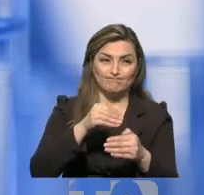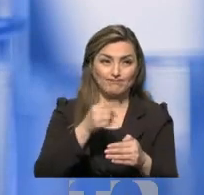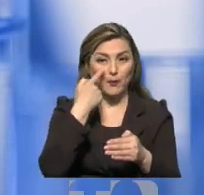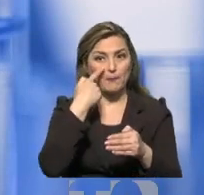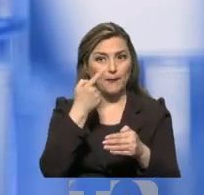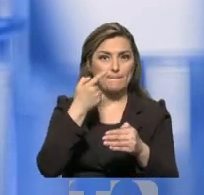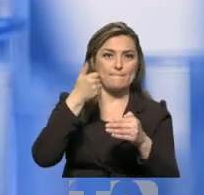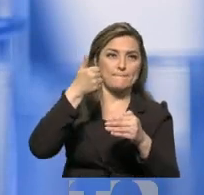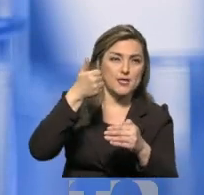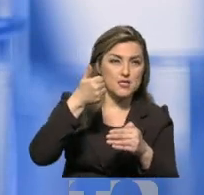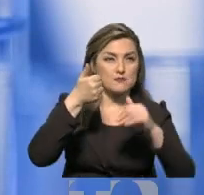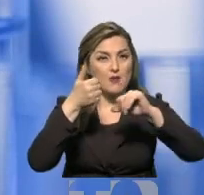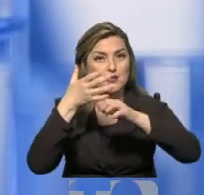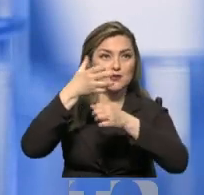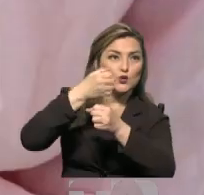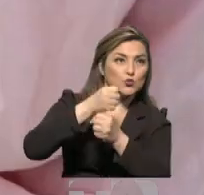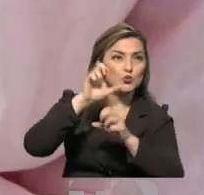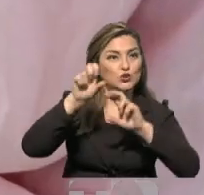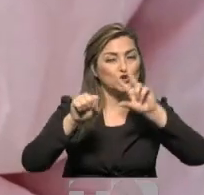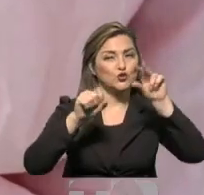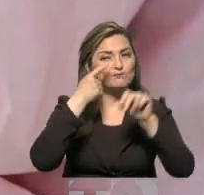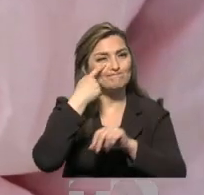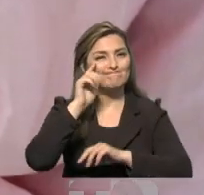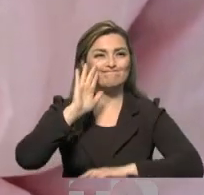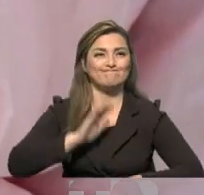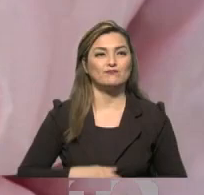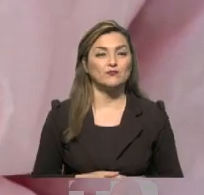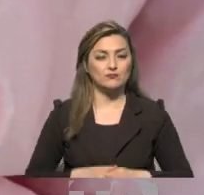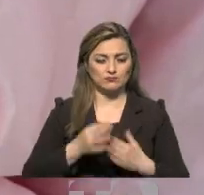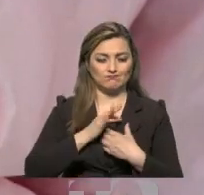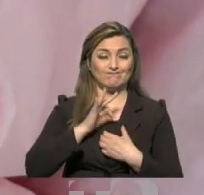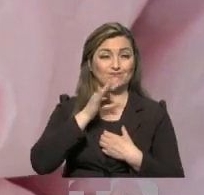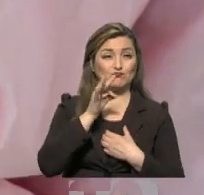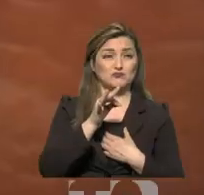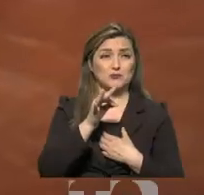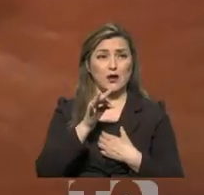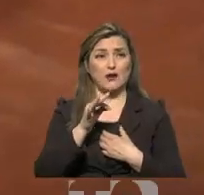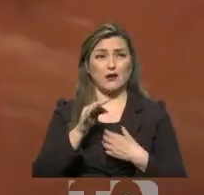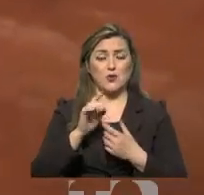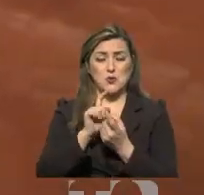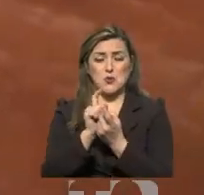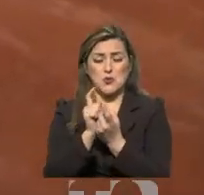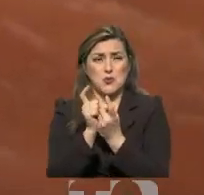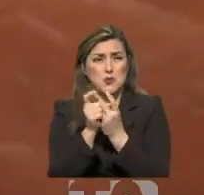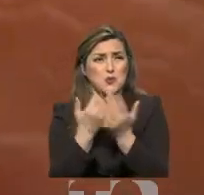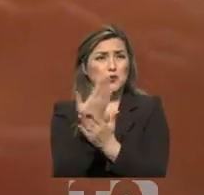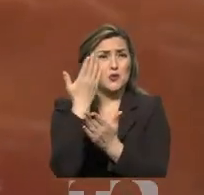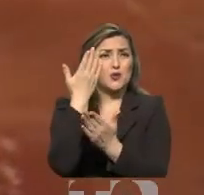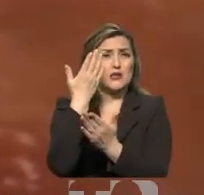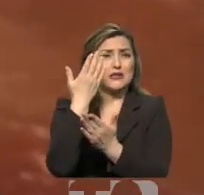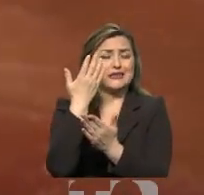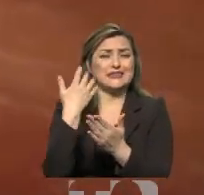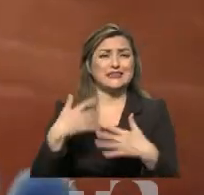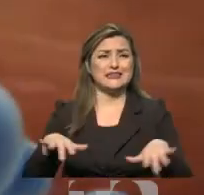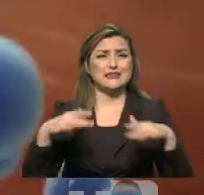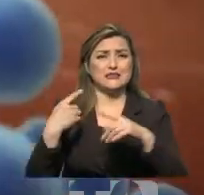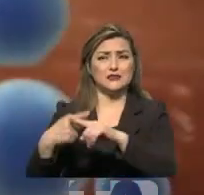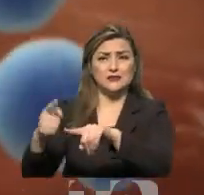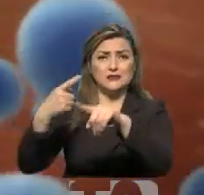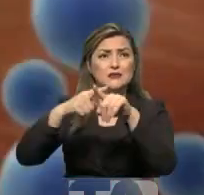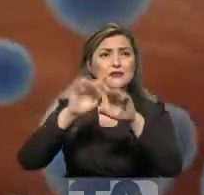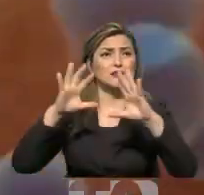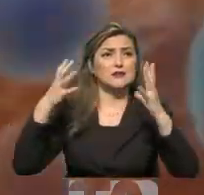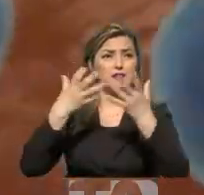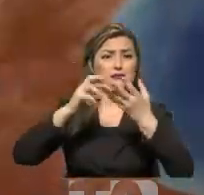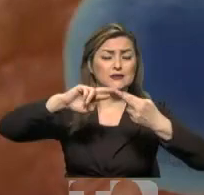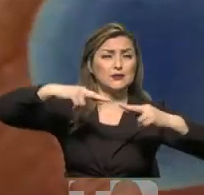efectividad. Por ahora sabemos nosotros que a pesar de que el SARS-CoV-2 está mutando constantemente y tenemos ya varias de estas variantes a